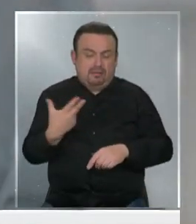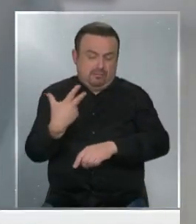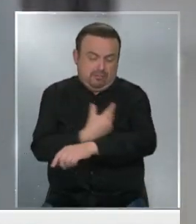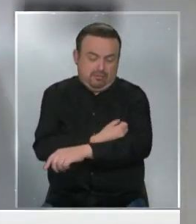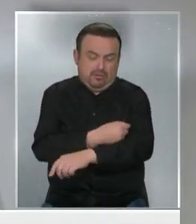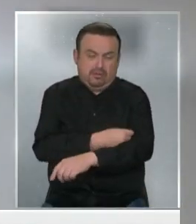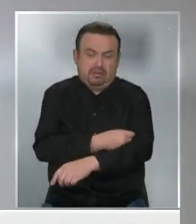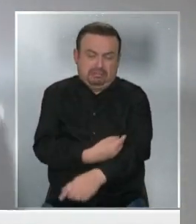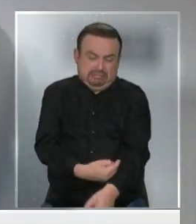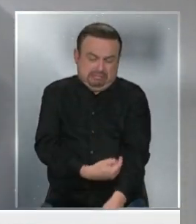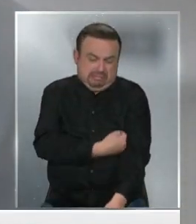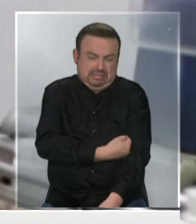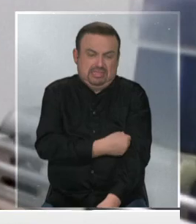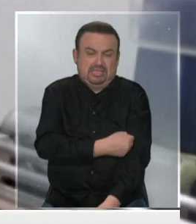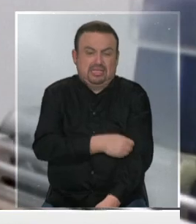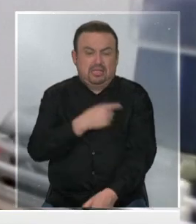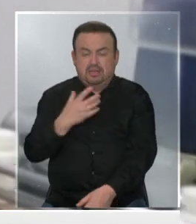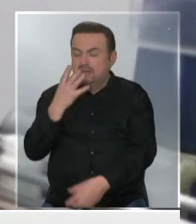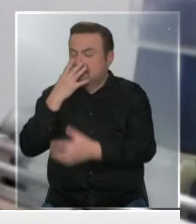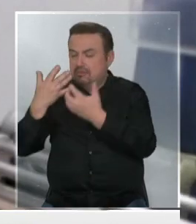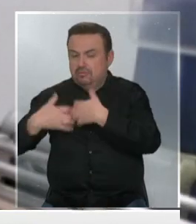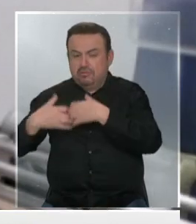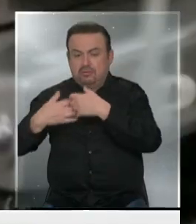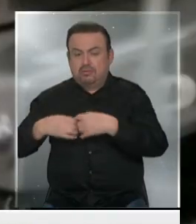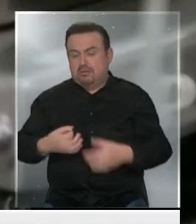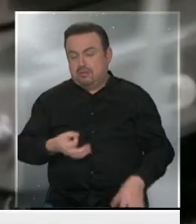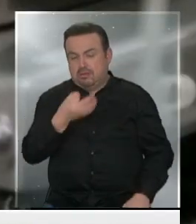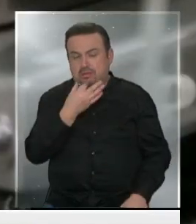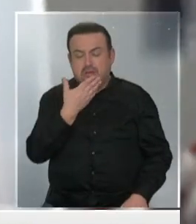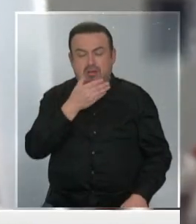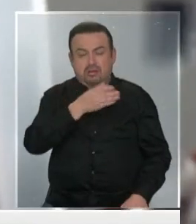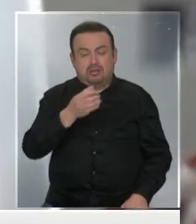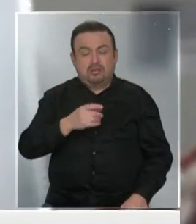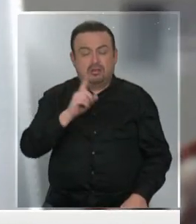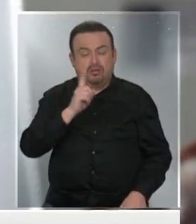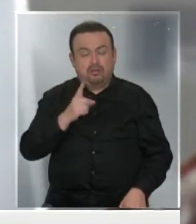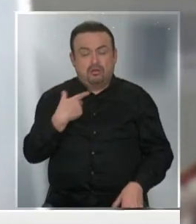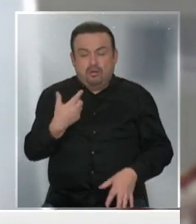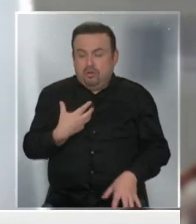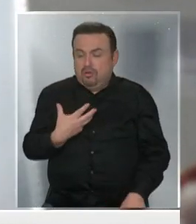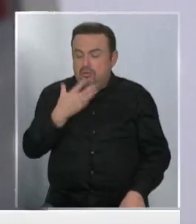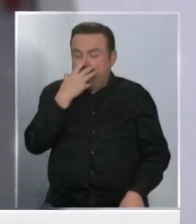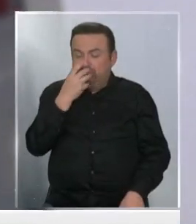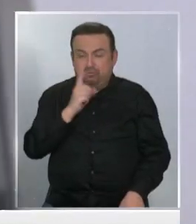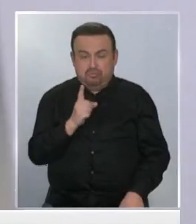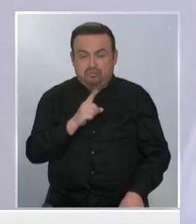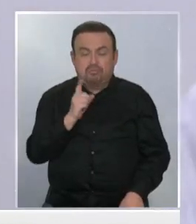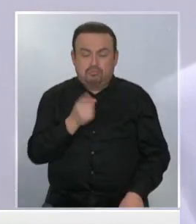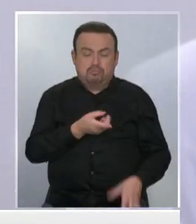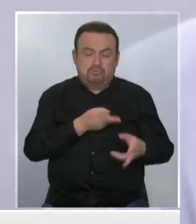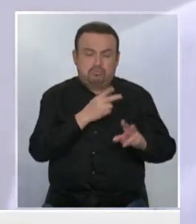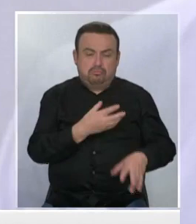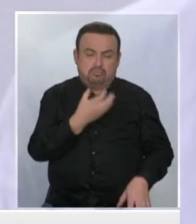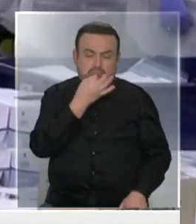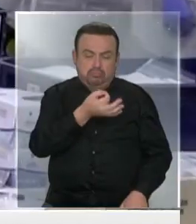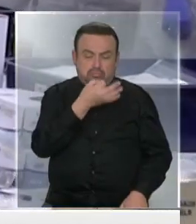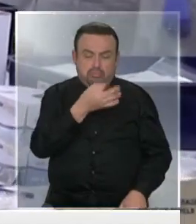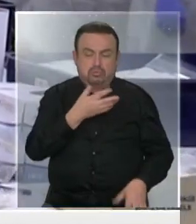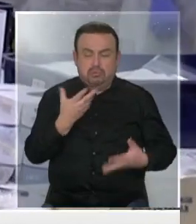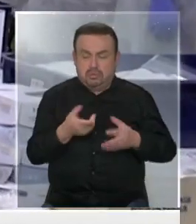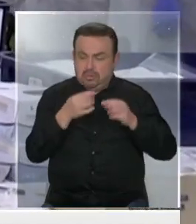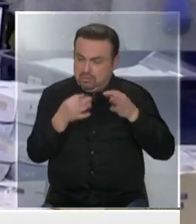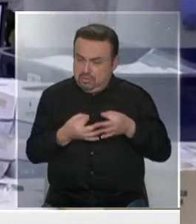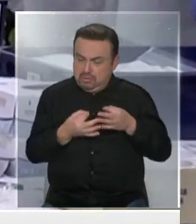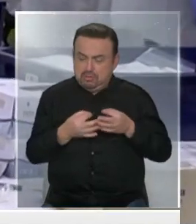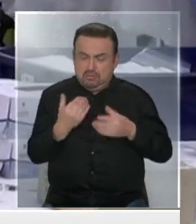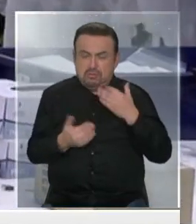para aquellos que están conectados a un ventilador y en tabletas para los pacientes con soporte de oxígeno. Para probar su efectividad en el tratamiento del